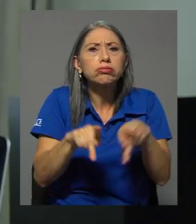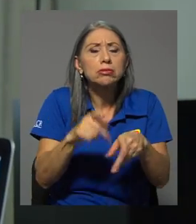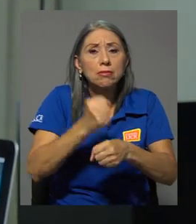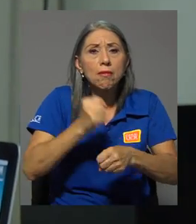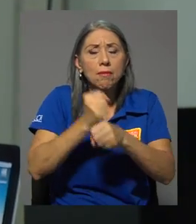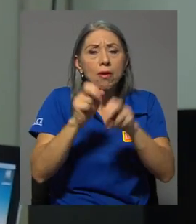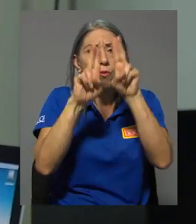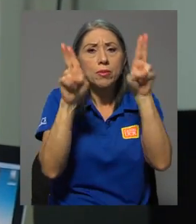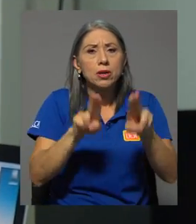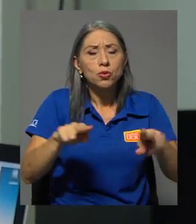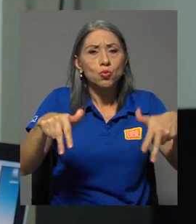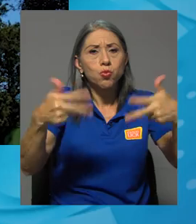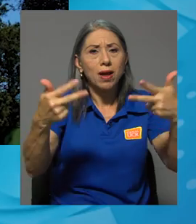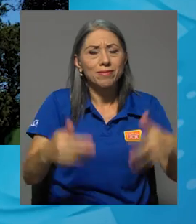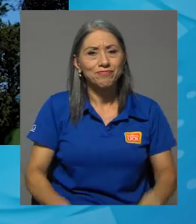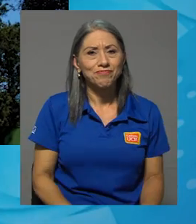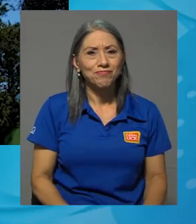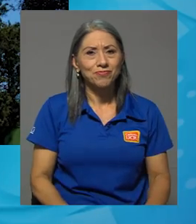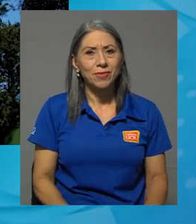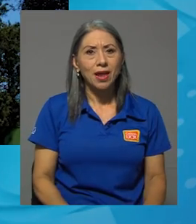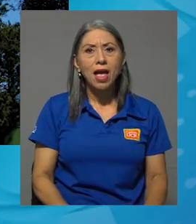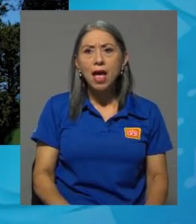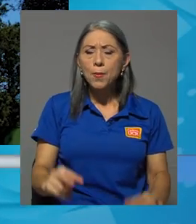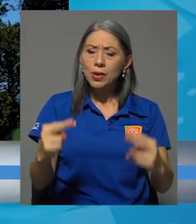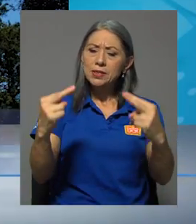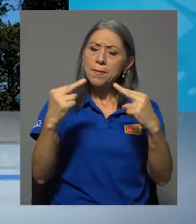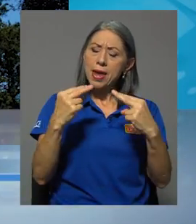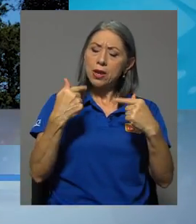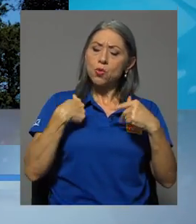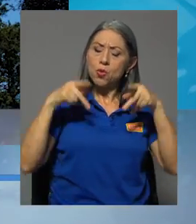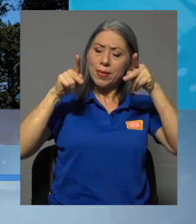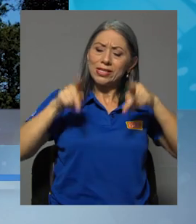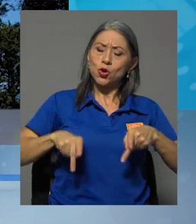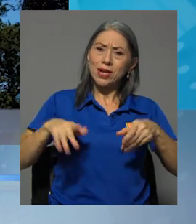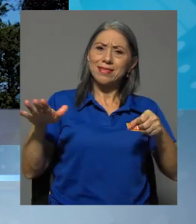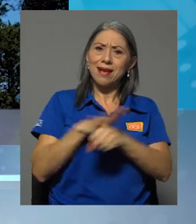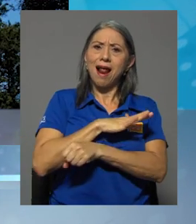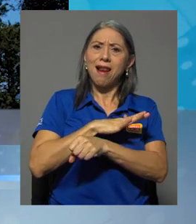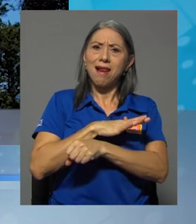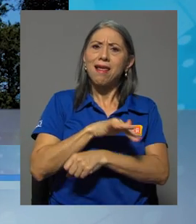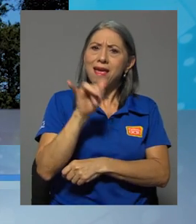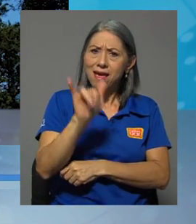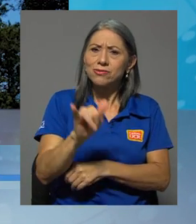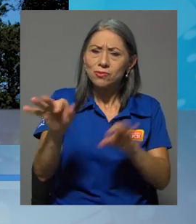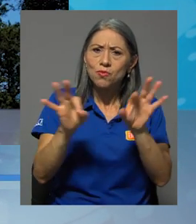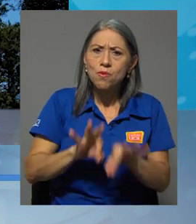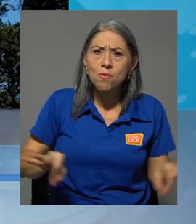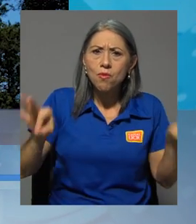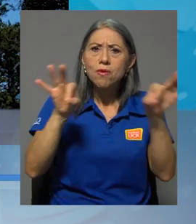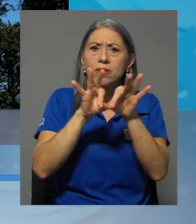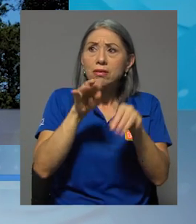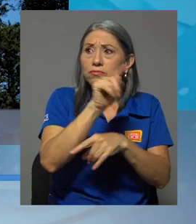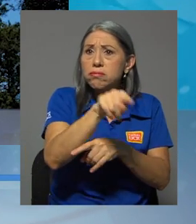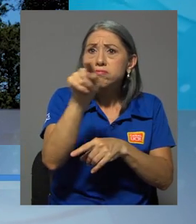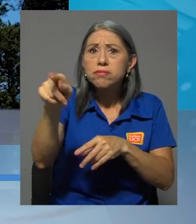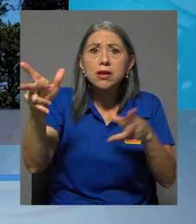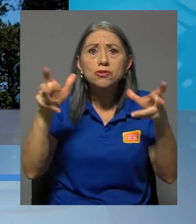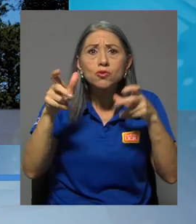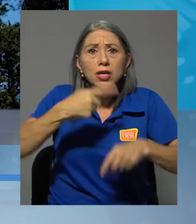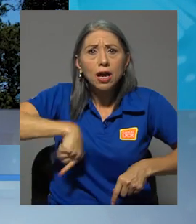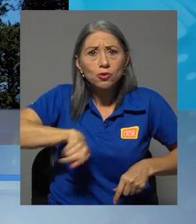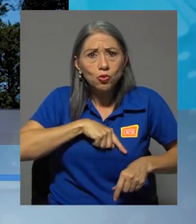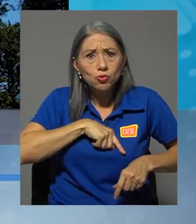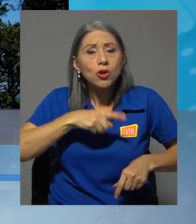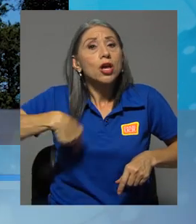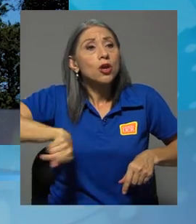la virtualidad. Verlo a uno como una persona integral, eso para mí es muy importante, que nos escuchen y escuchar a